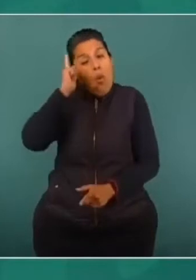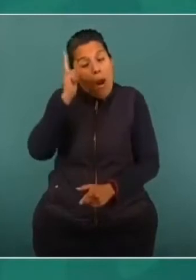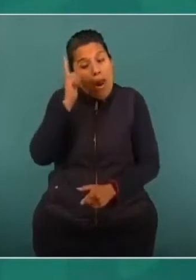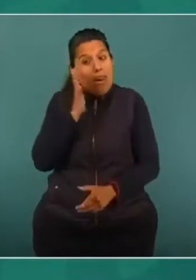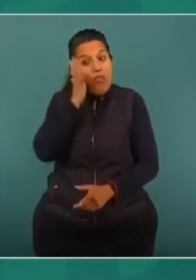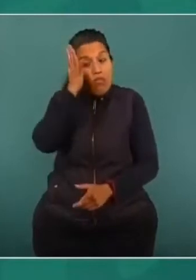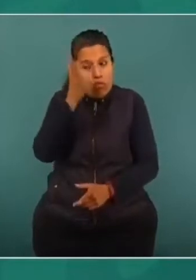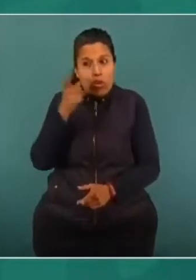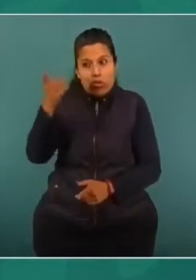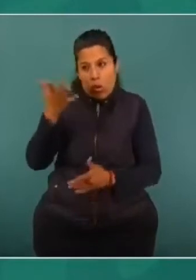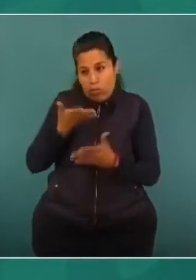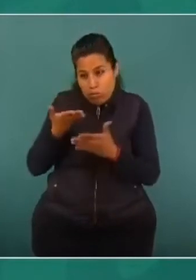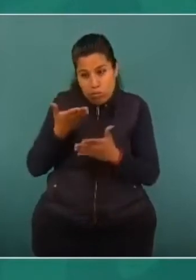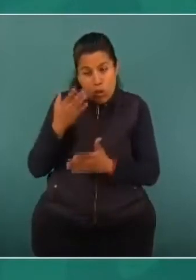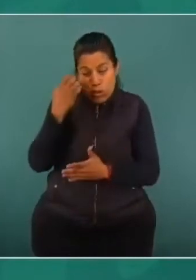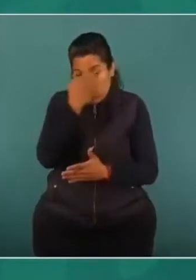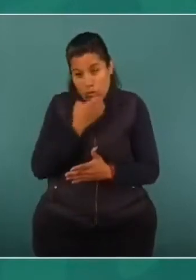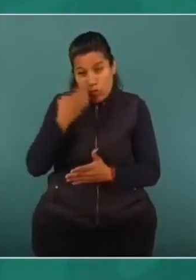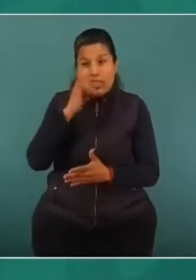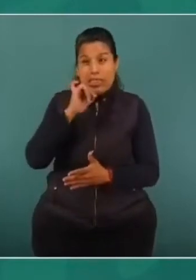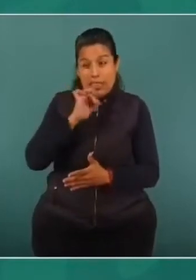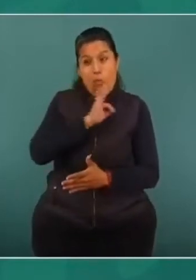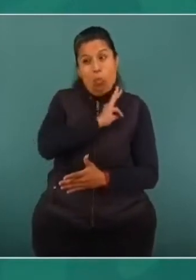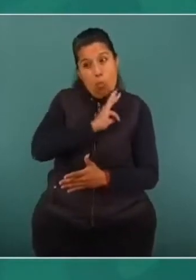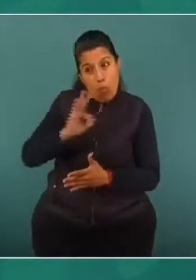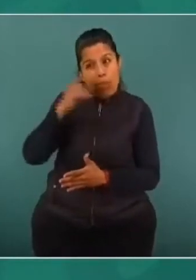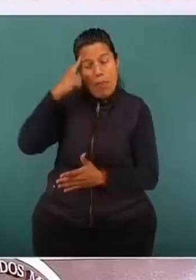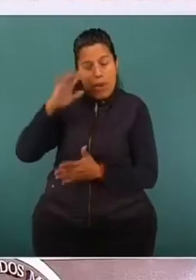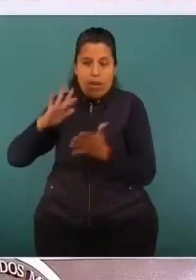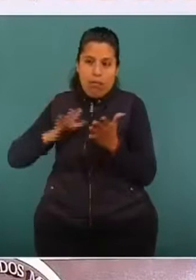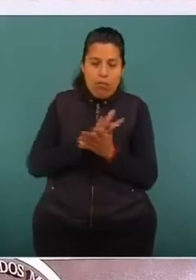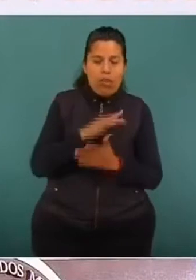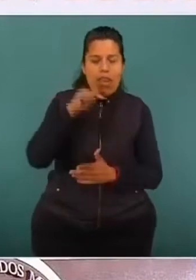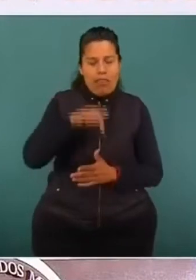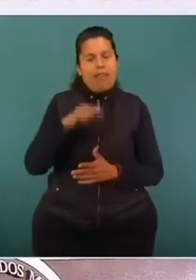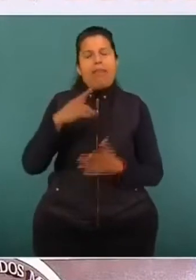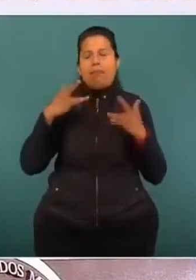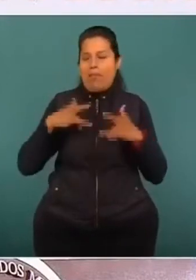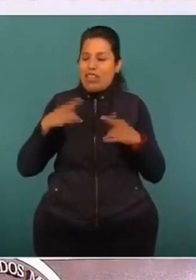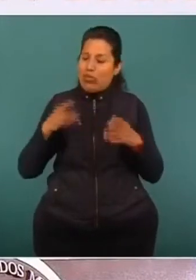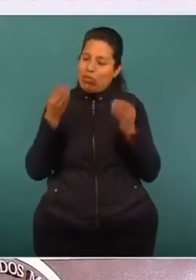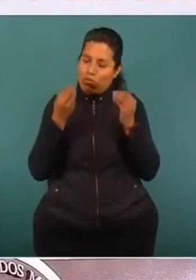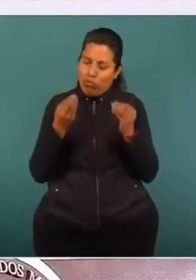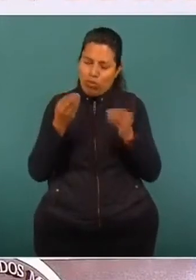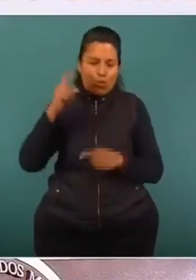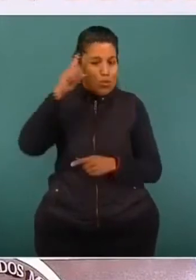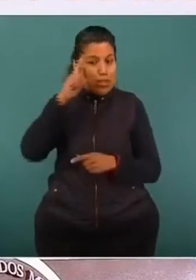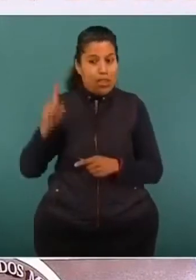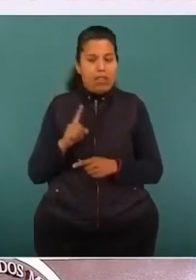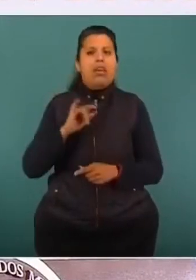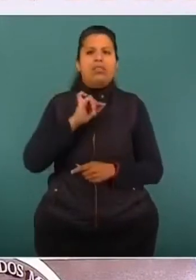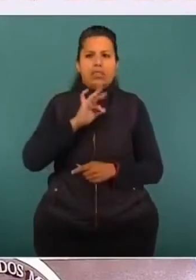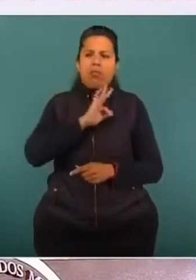pueda valorar esta situación por el bien de miles de familias zacatecanas que por siempre se lo